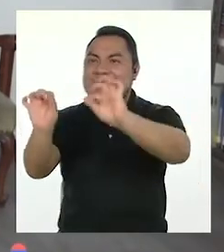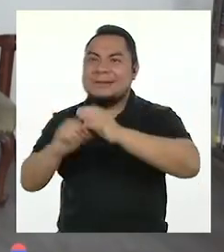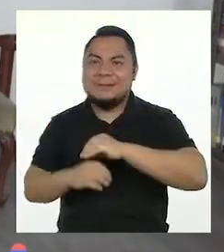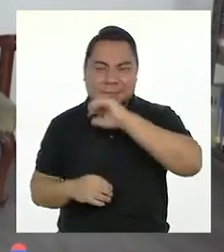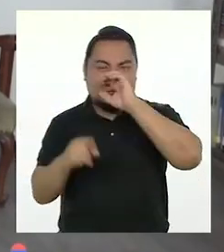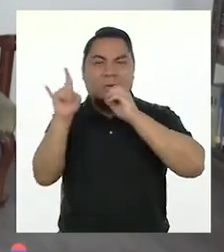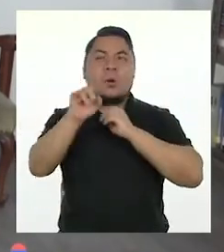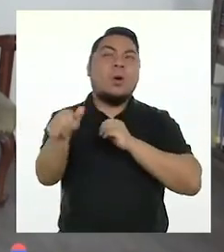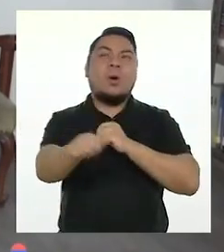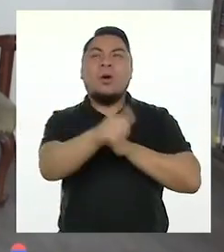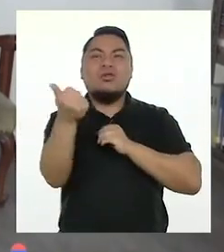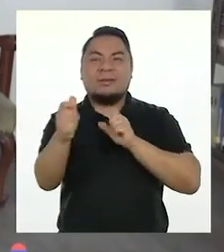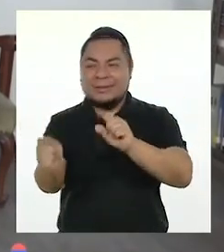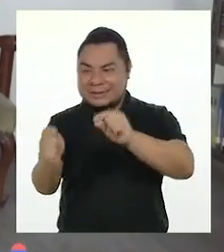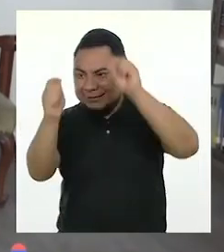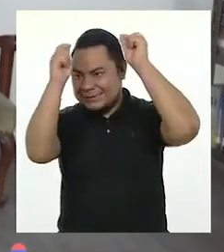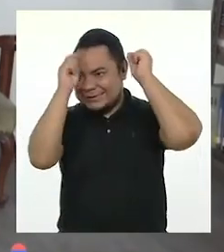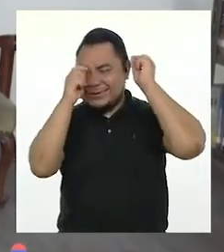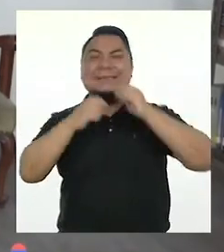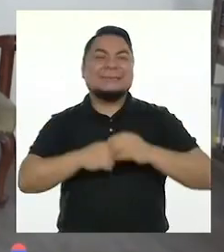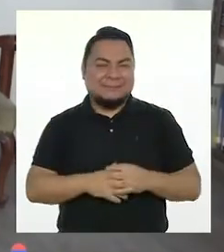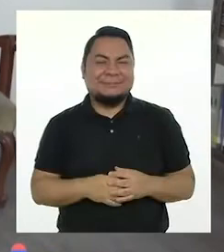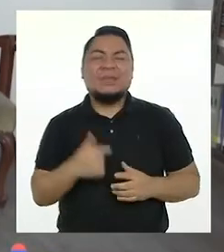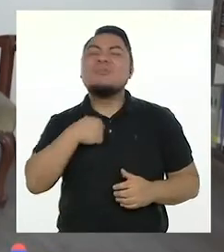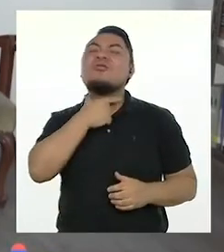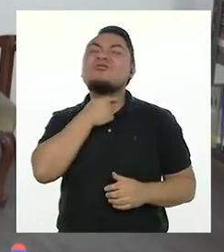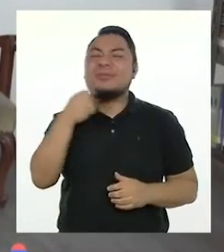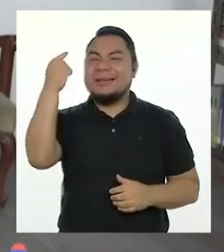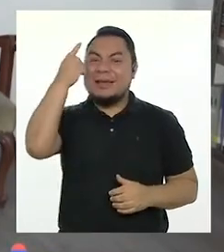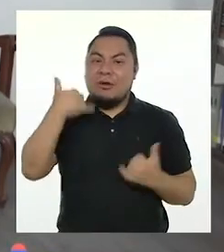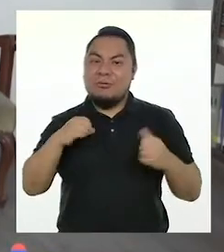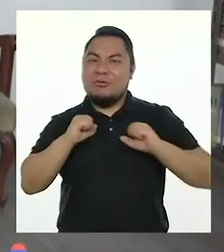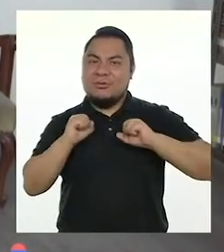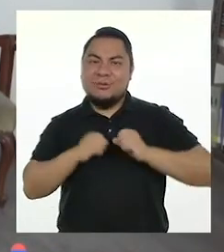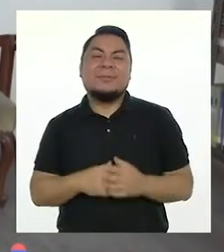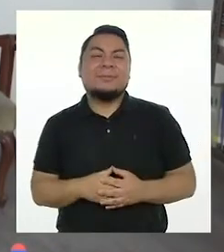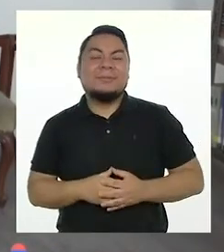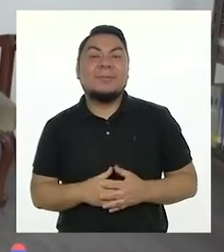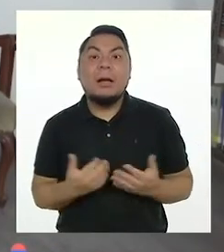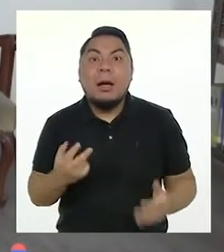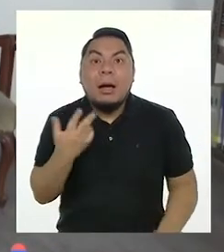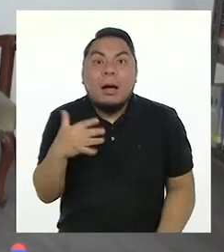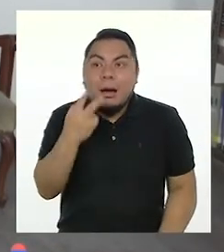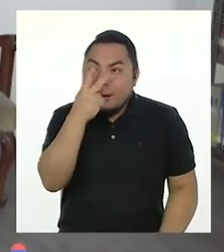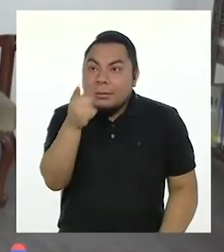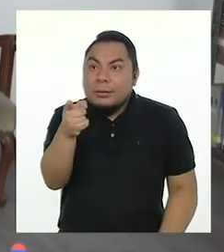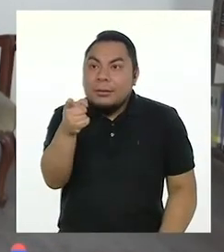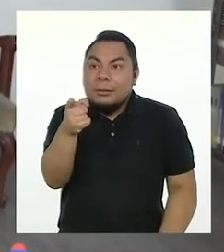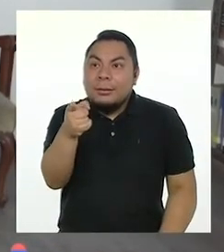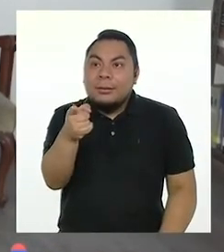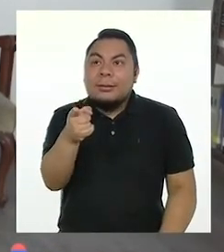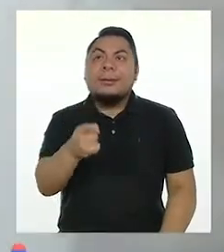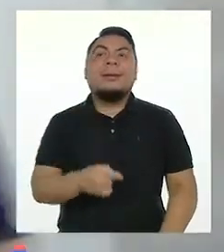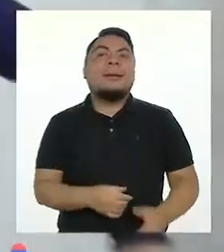Y usaremos este de acá. Me gusta más para este momento. ¡Miren lo que acabo de ver!